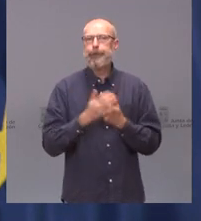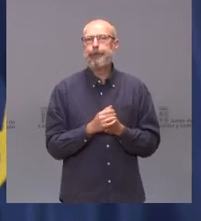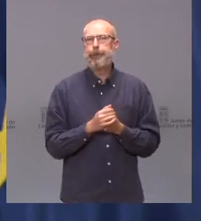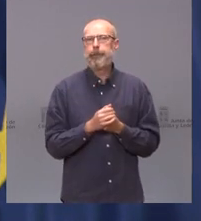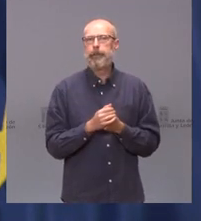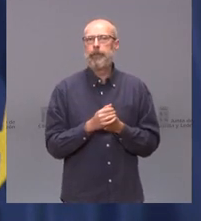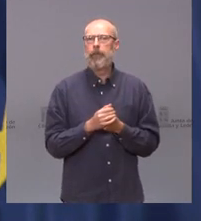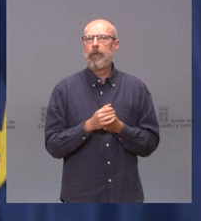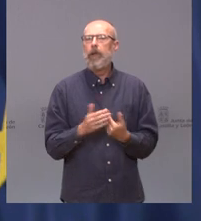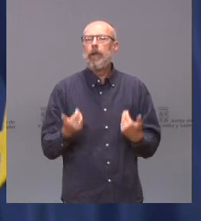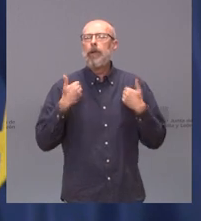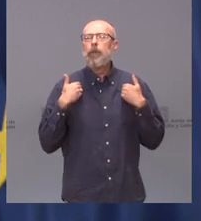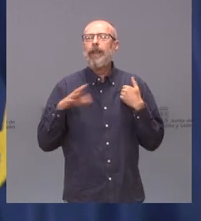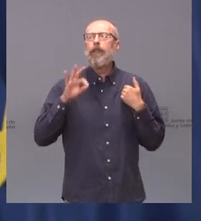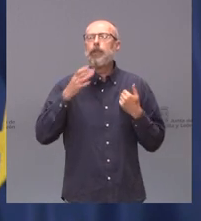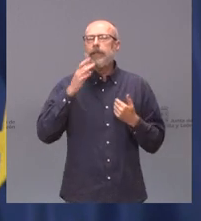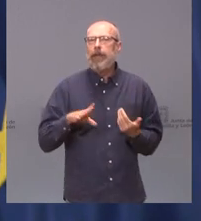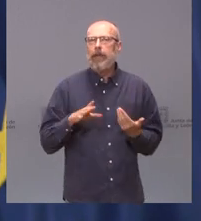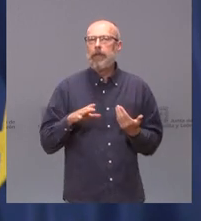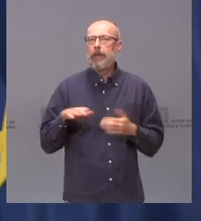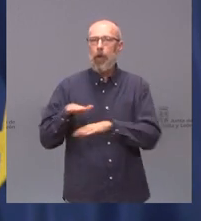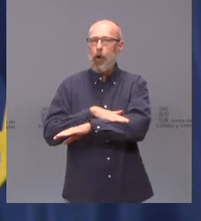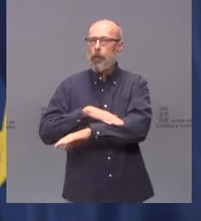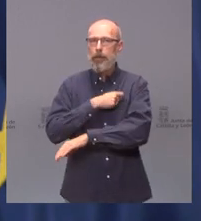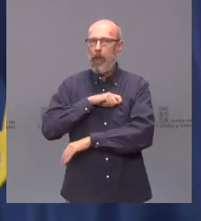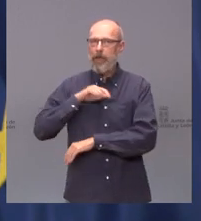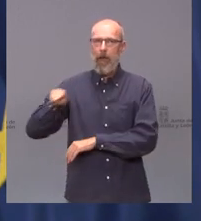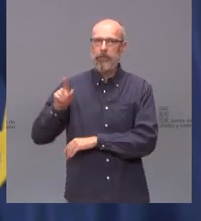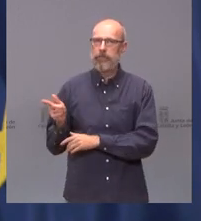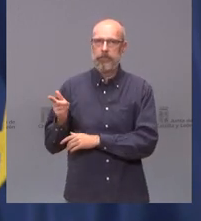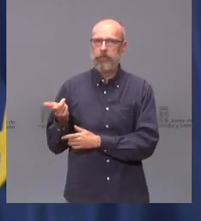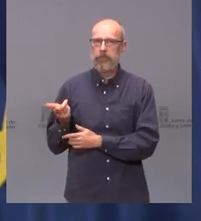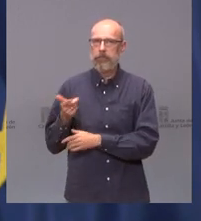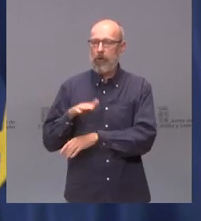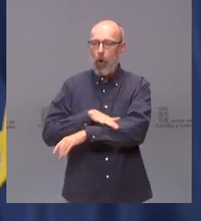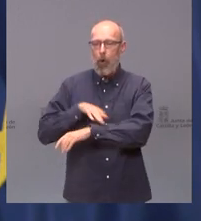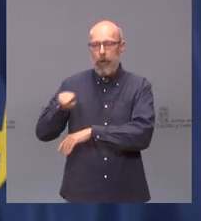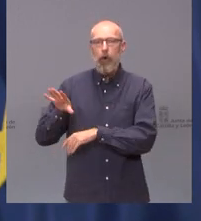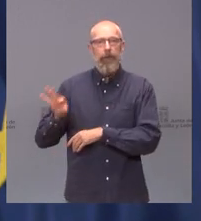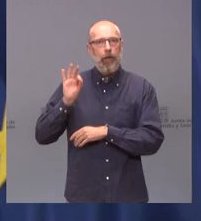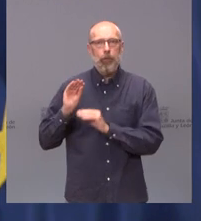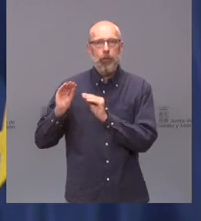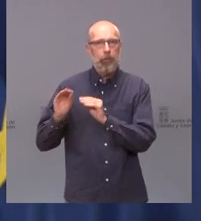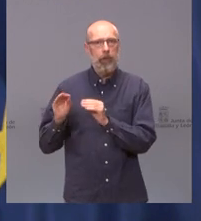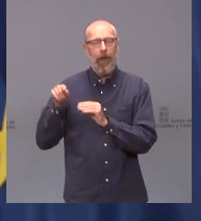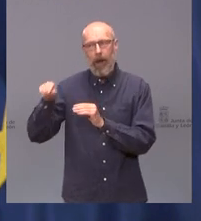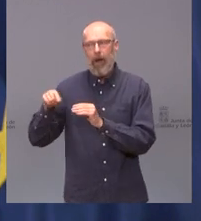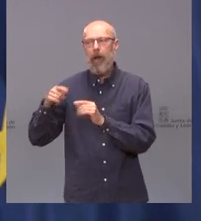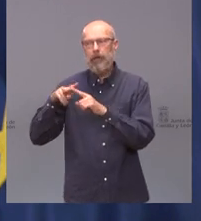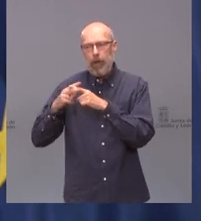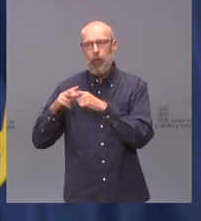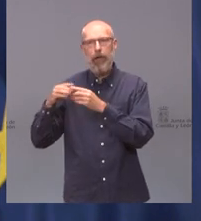corresponde esta decisión es al gobierno de España. Y es él quien tiene el instrumento